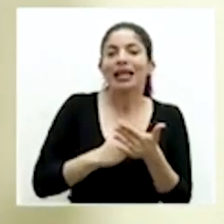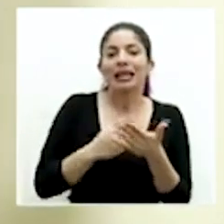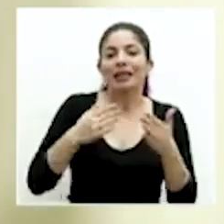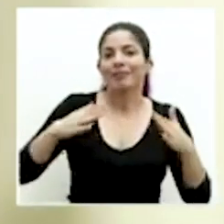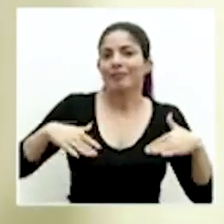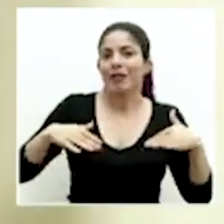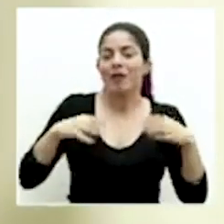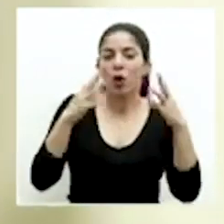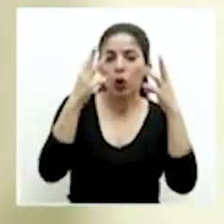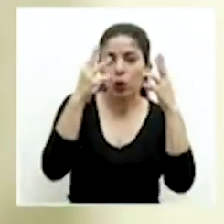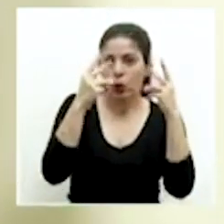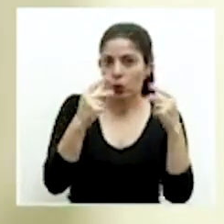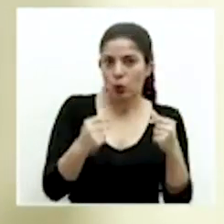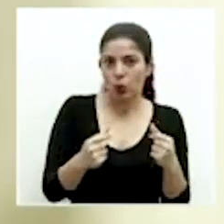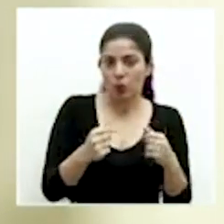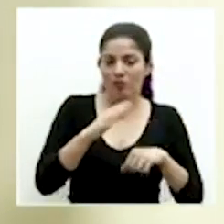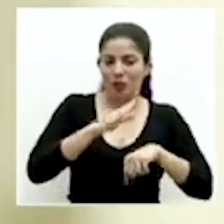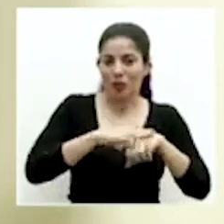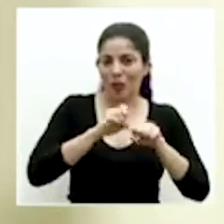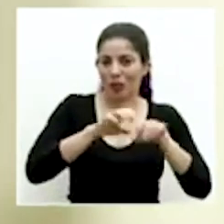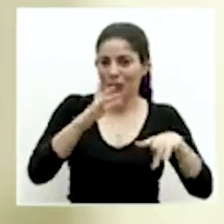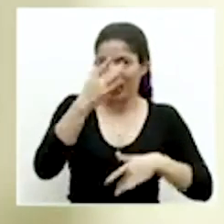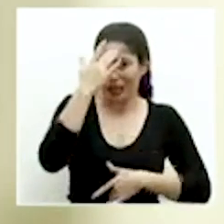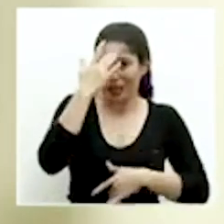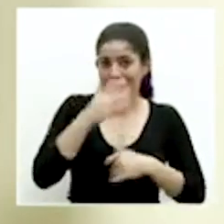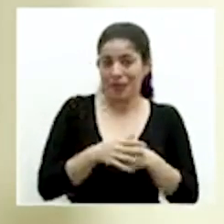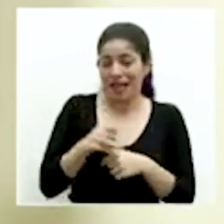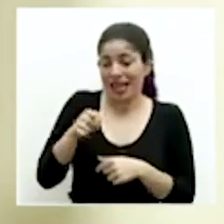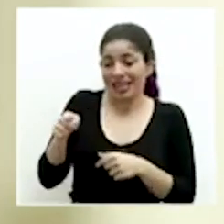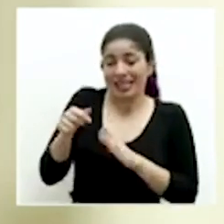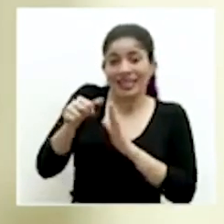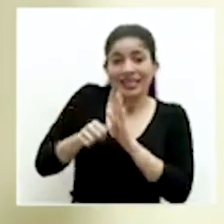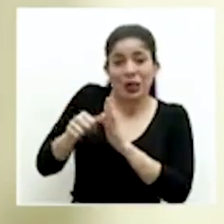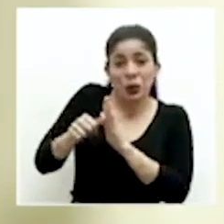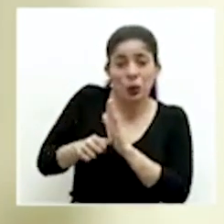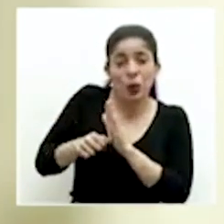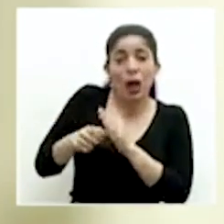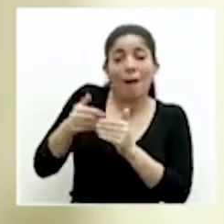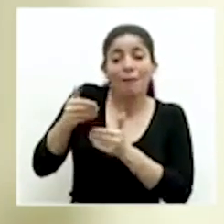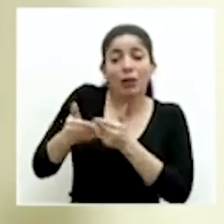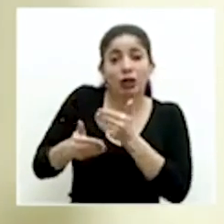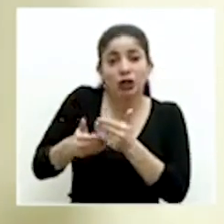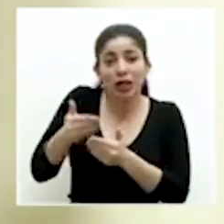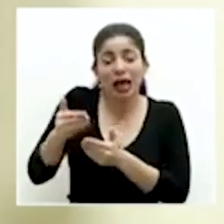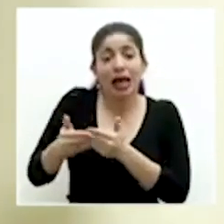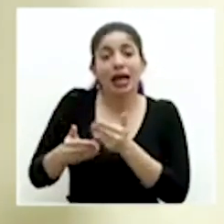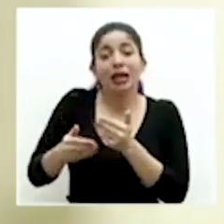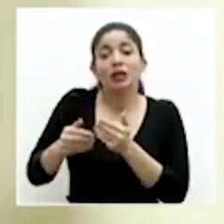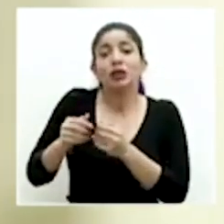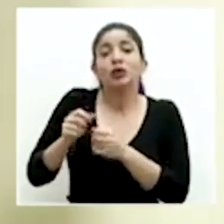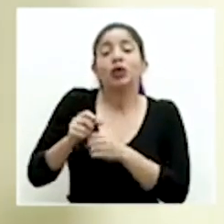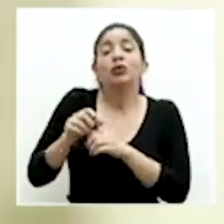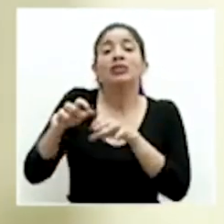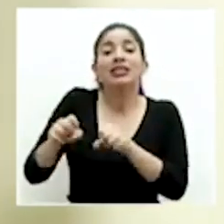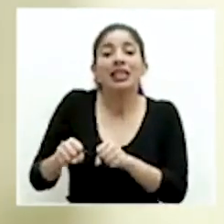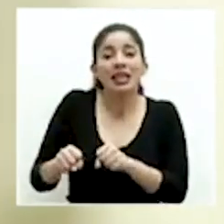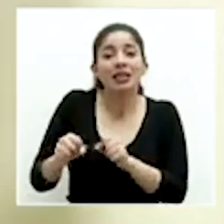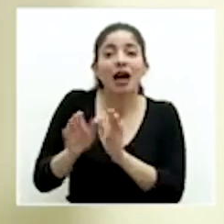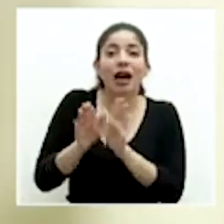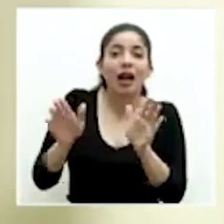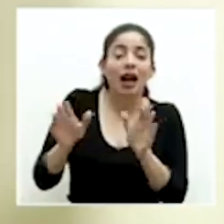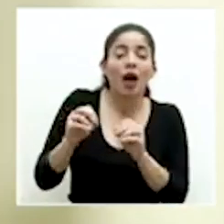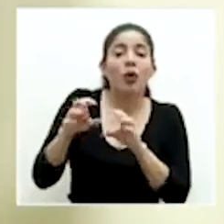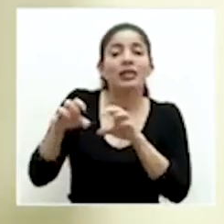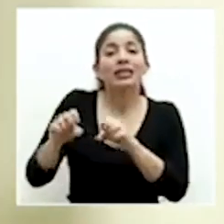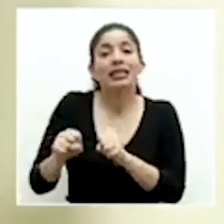contabilizado de esta pandemia. Es todas esas cirugías, procedimientos, consulta externa, tanto general